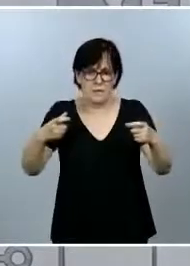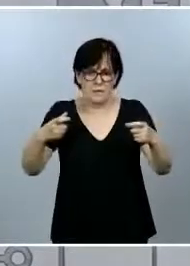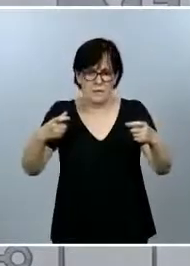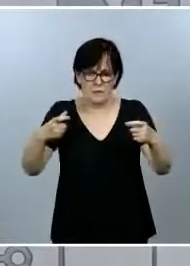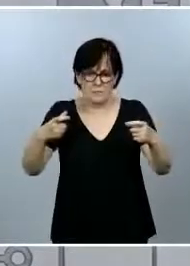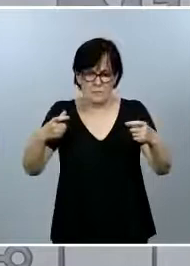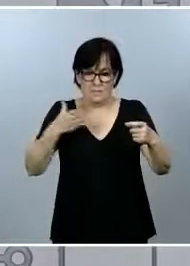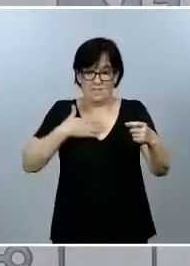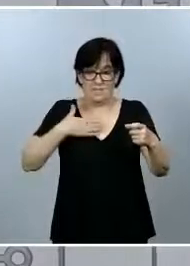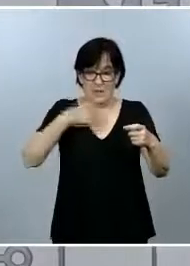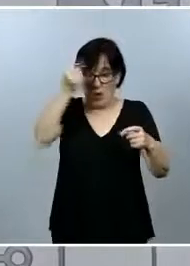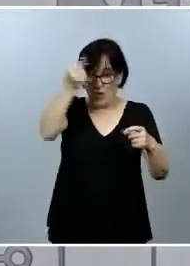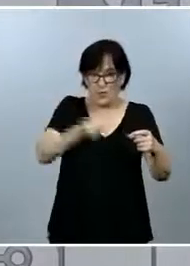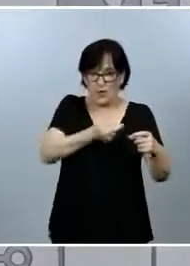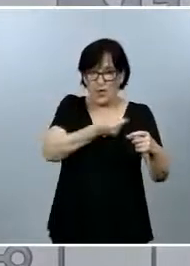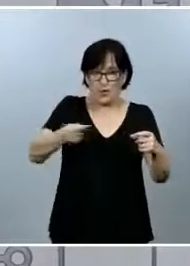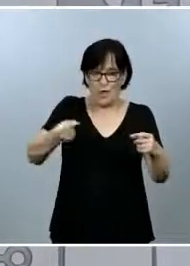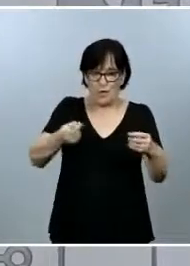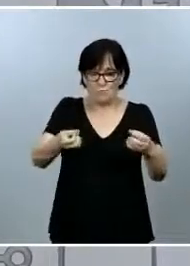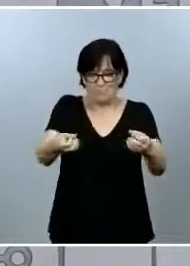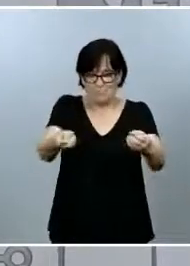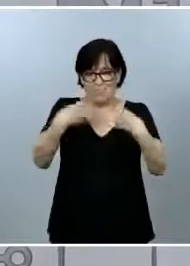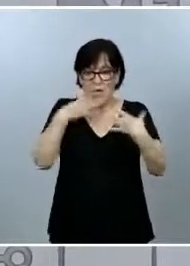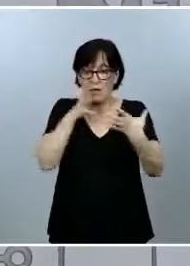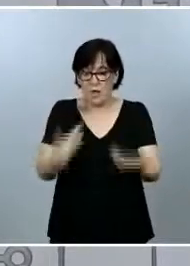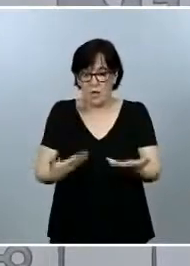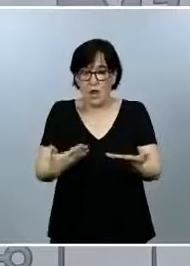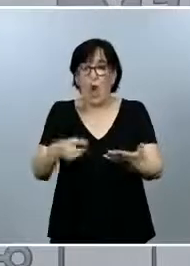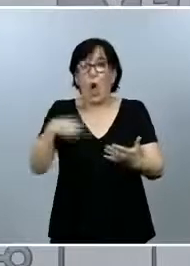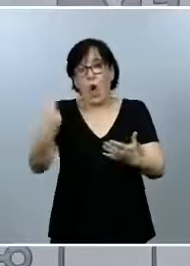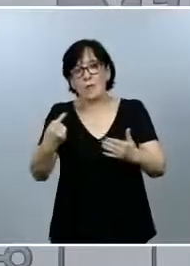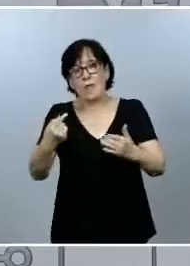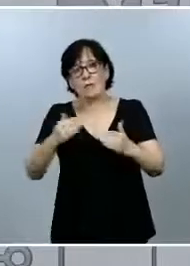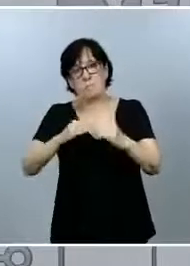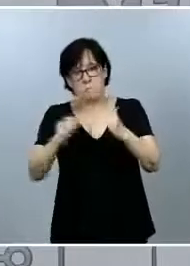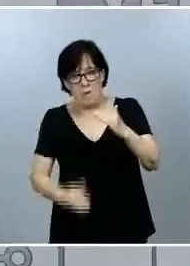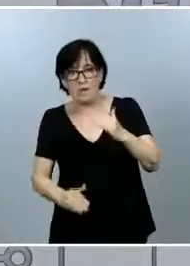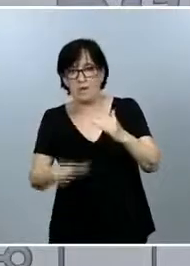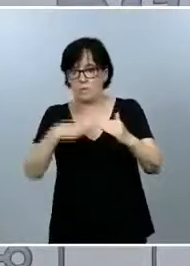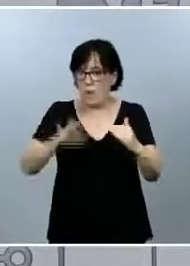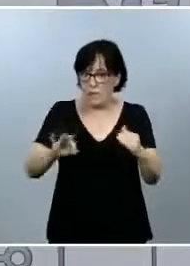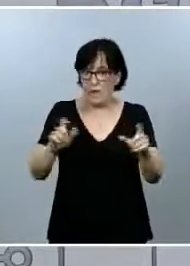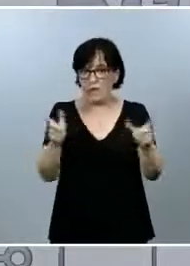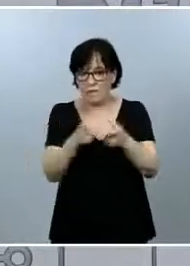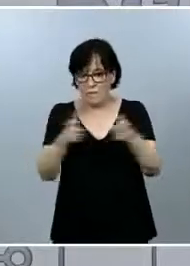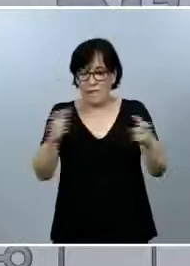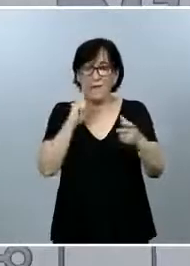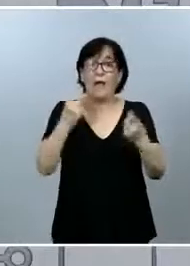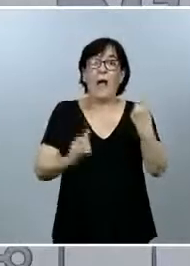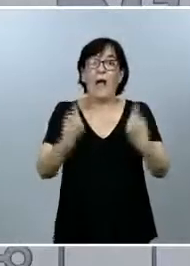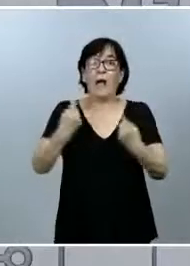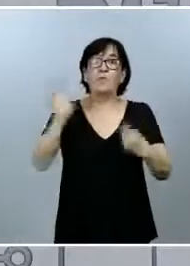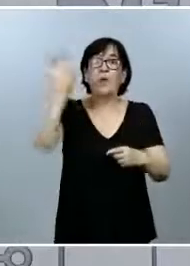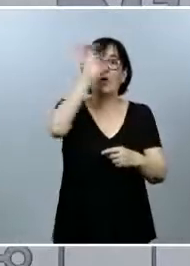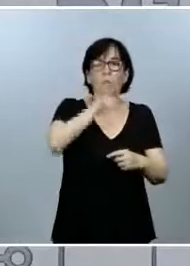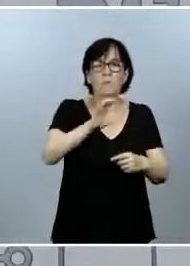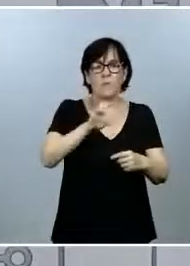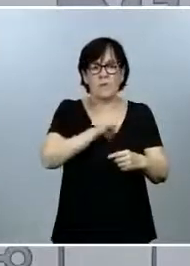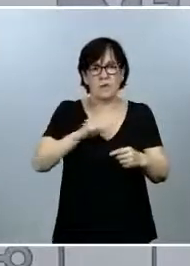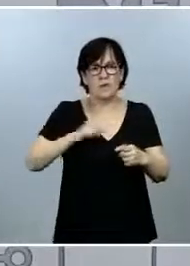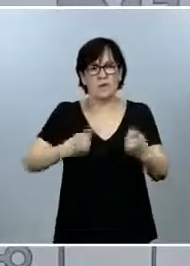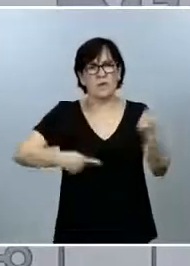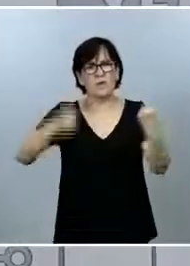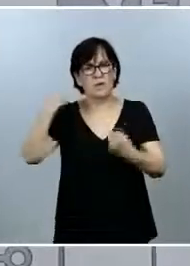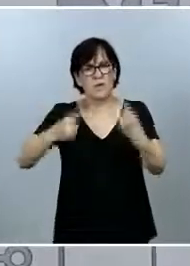respecto al total que tenían notificado hasta ahora, otras lo van a reducir. En algunas comunidades ya sabemos que ha habido, en algunos casos,